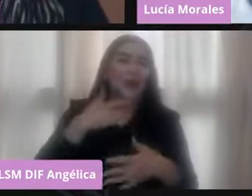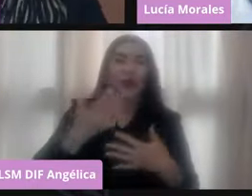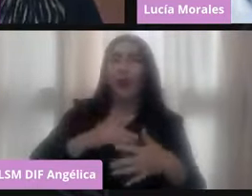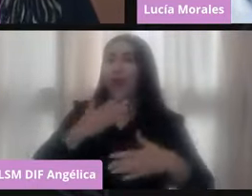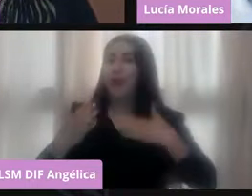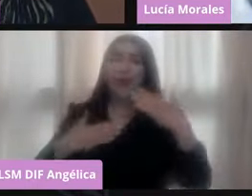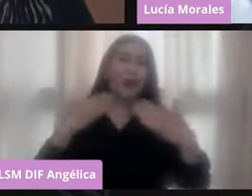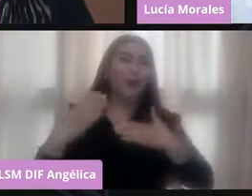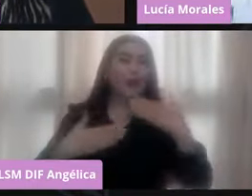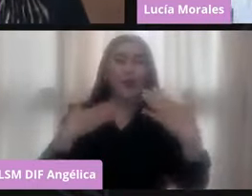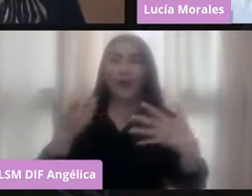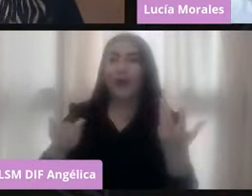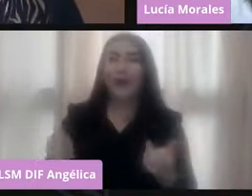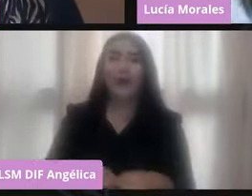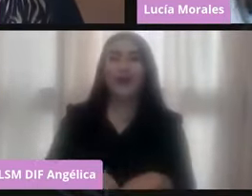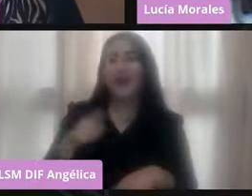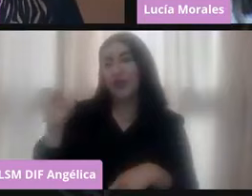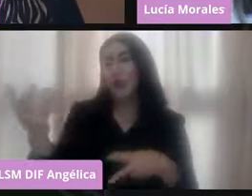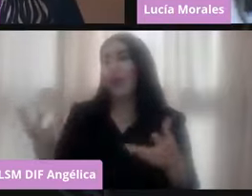Gracias,